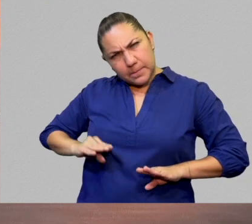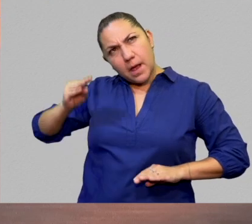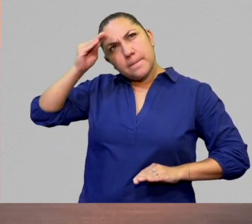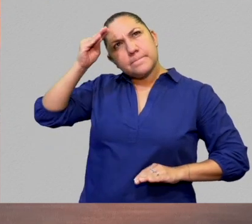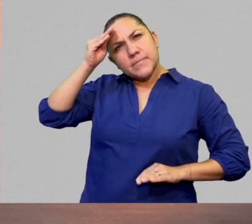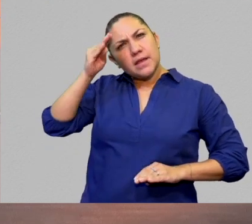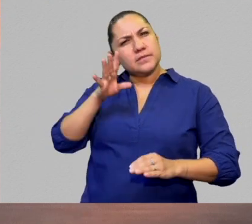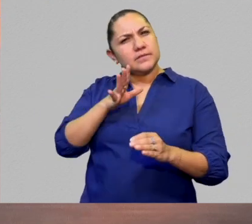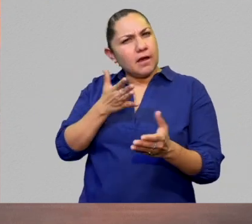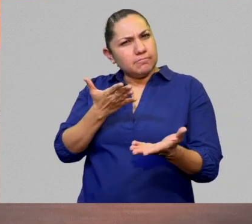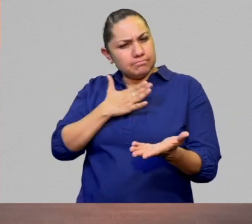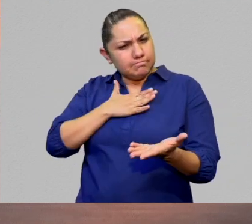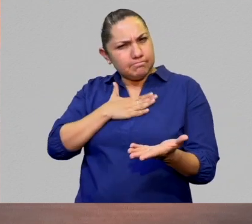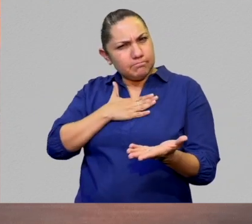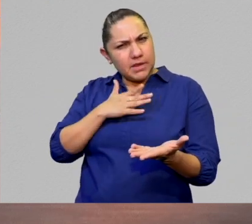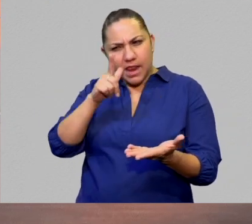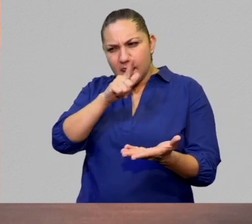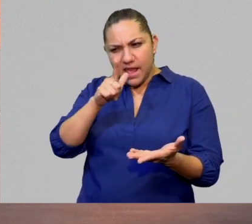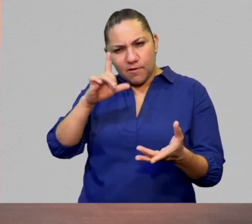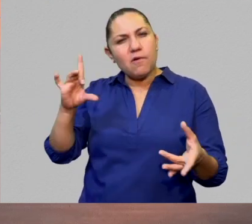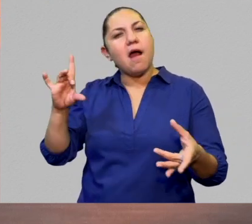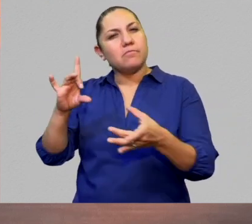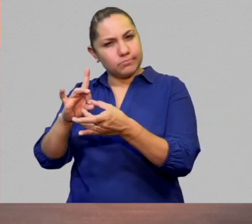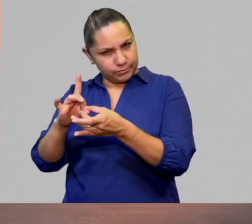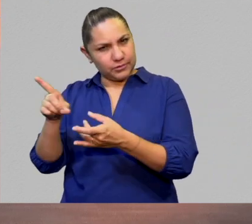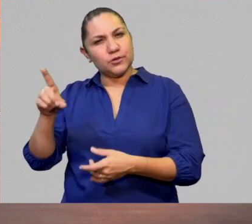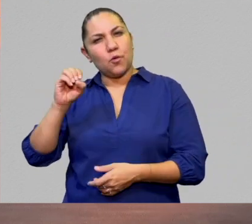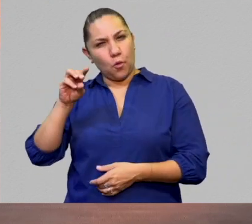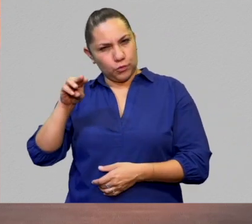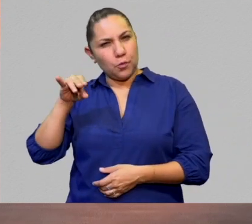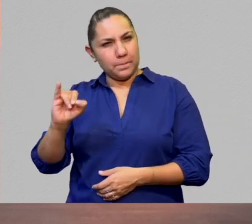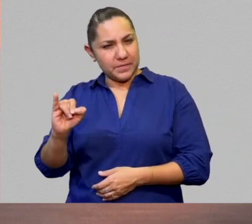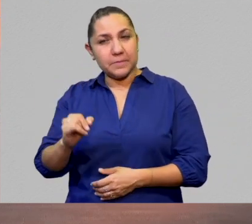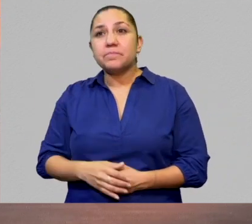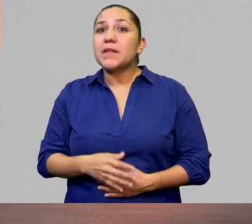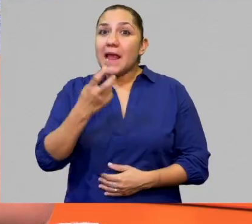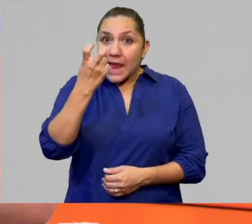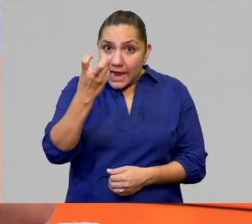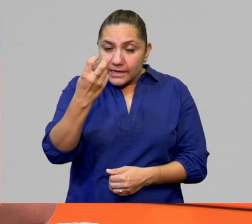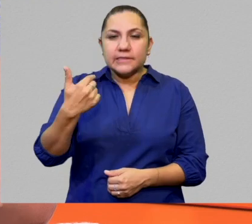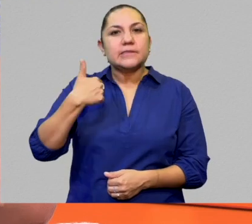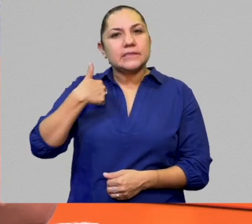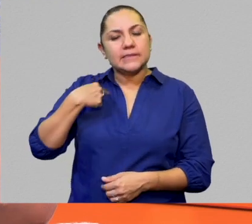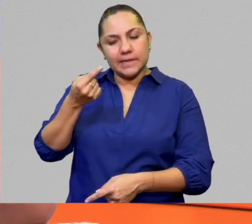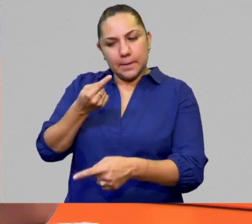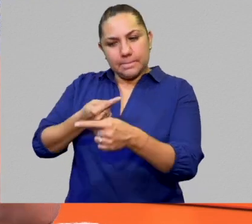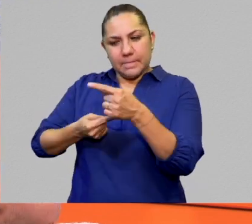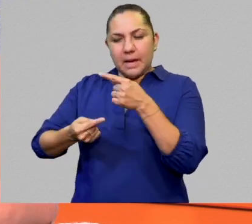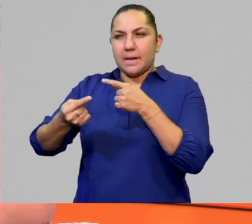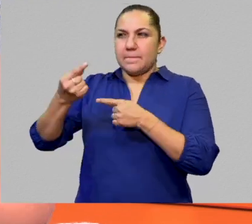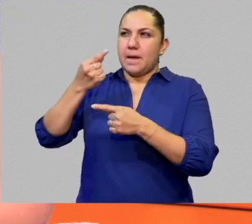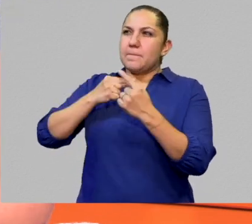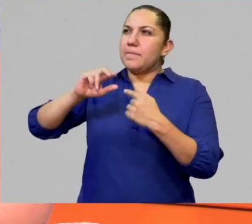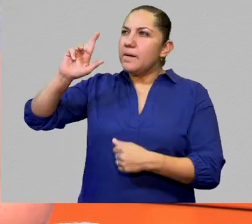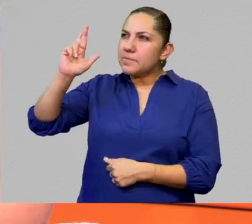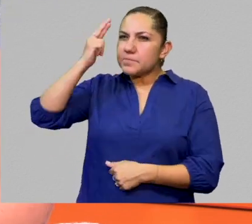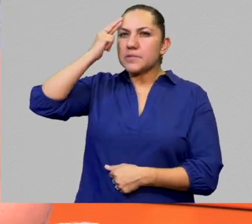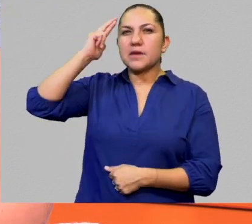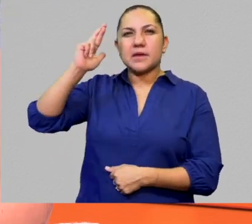fue un descubrimiento, una manera de abrevar, de beber de